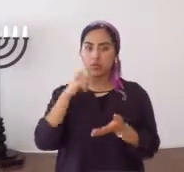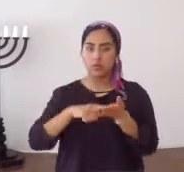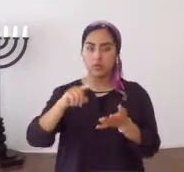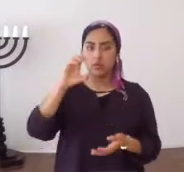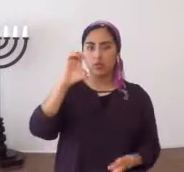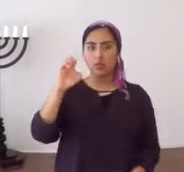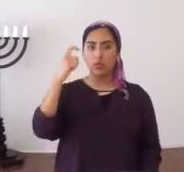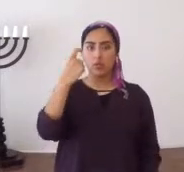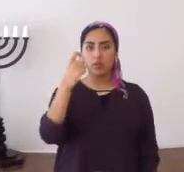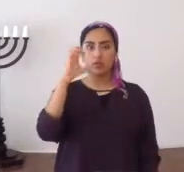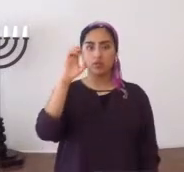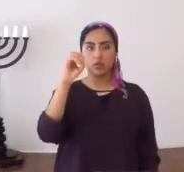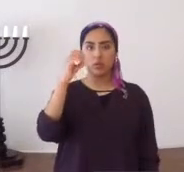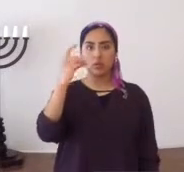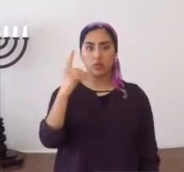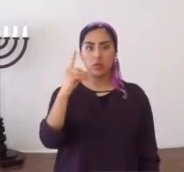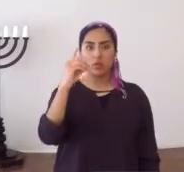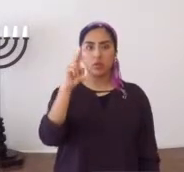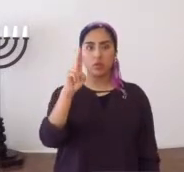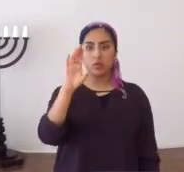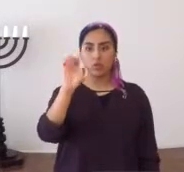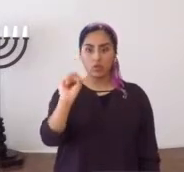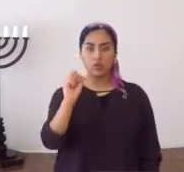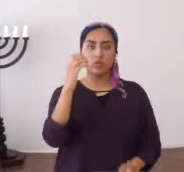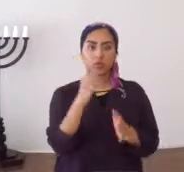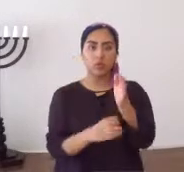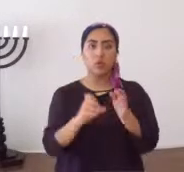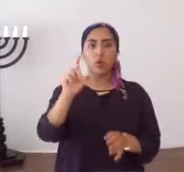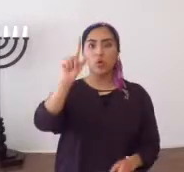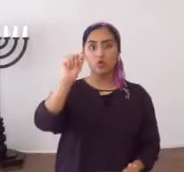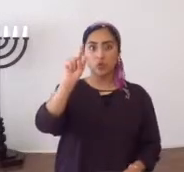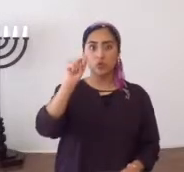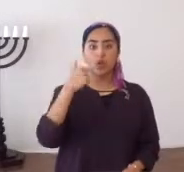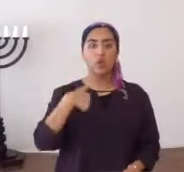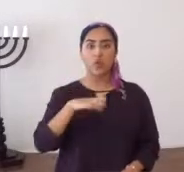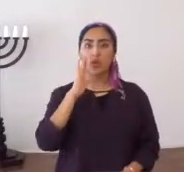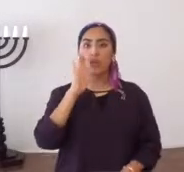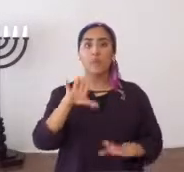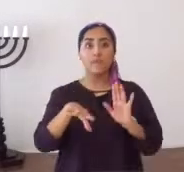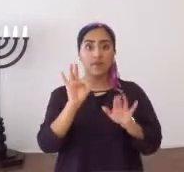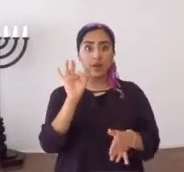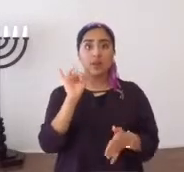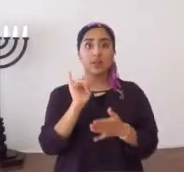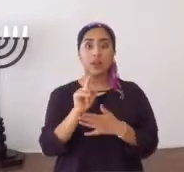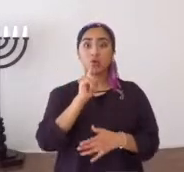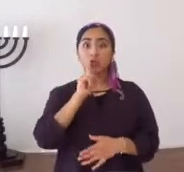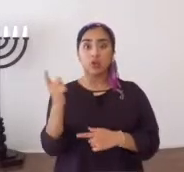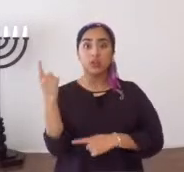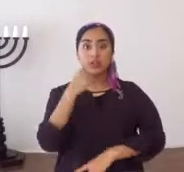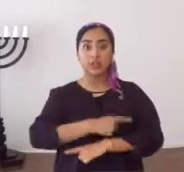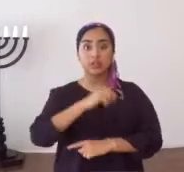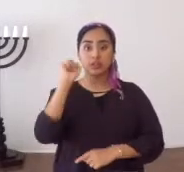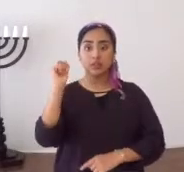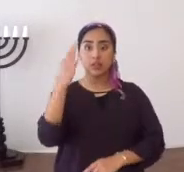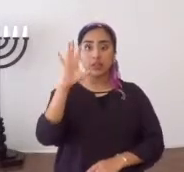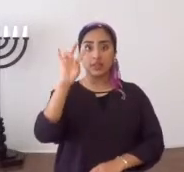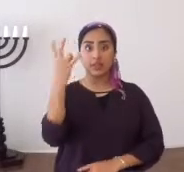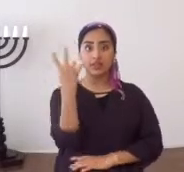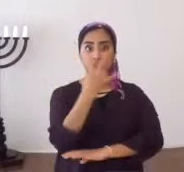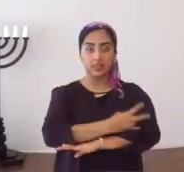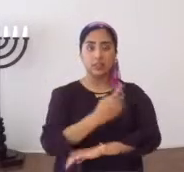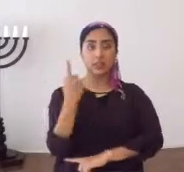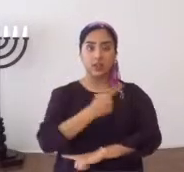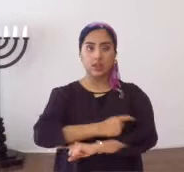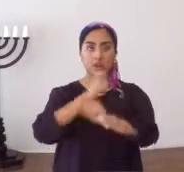Vamos a Éxodo, Shemot, Éxodo, Shemot 20. Y ahí vamos a encontrar que es el Shabbat, el séptimo